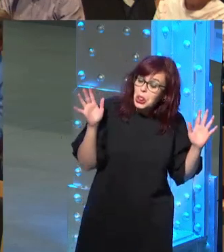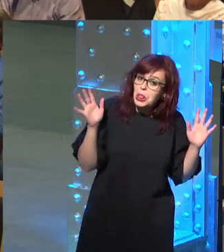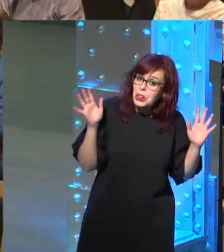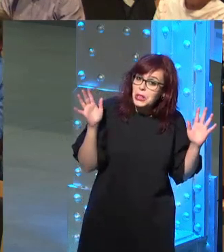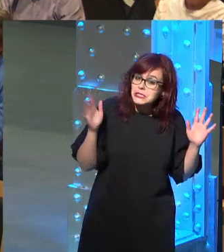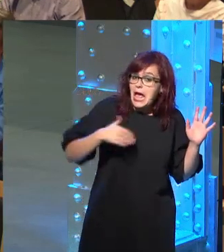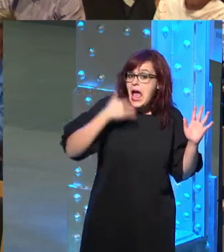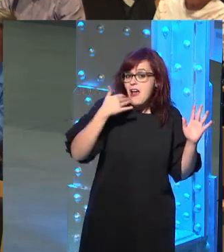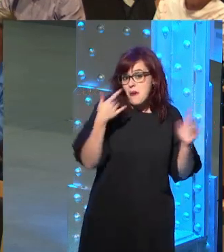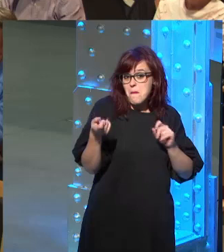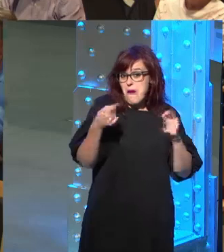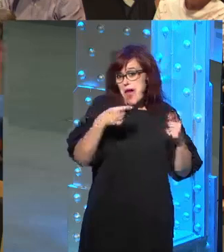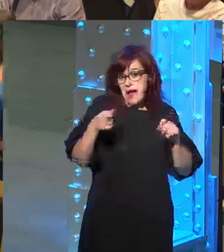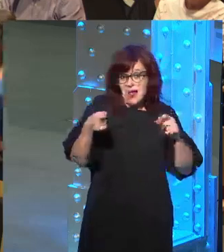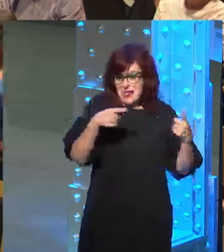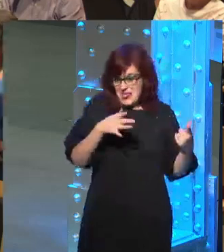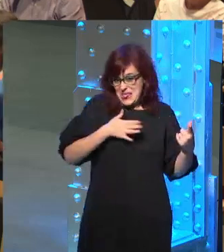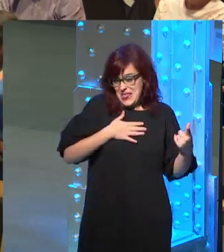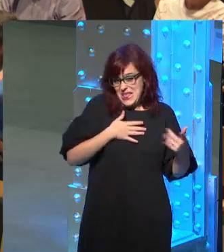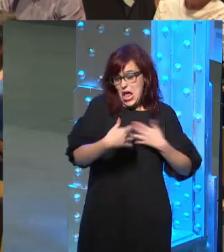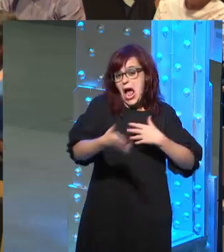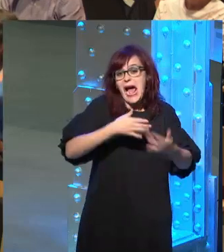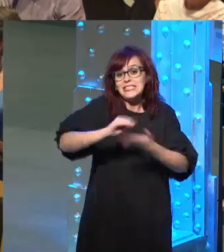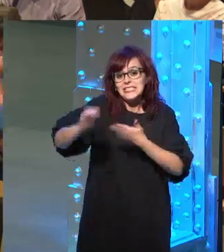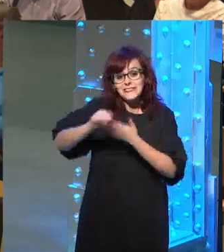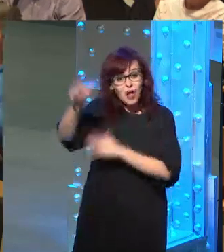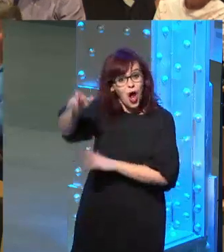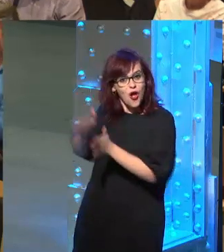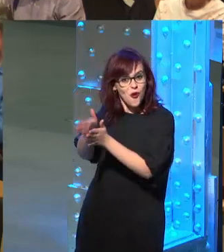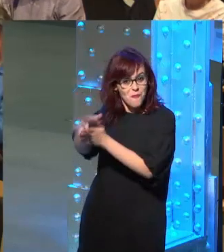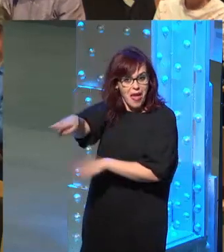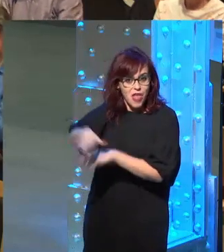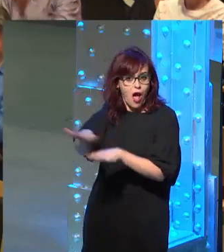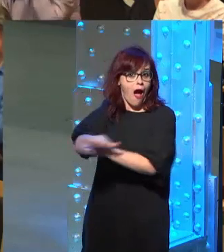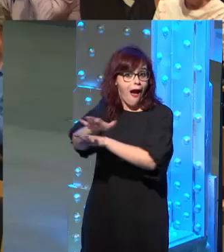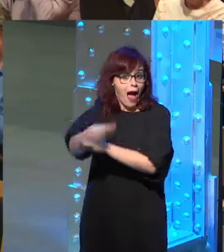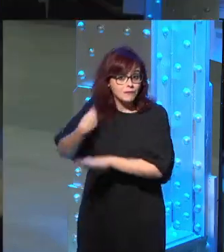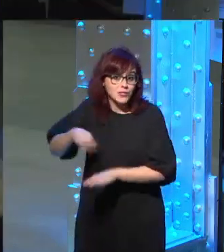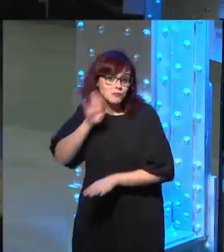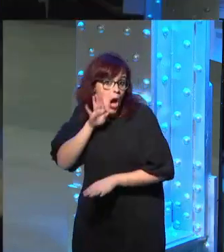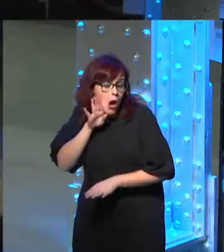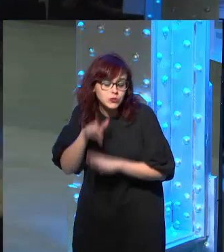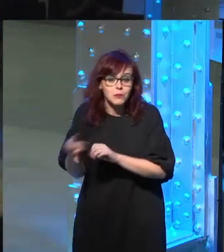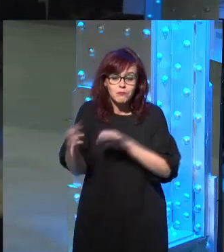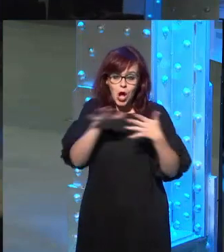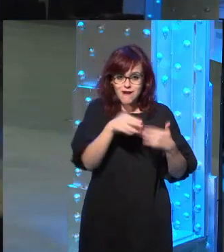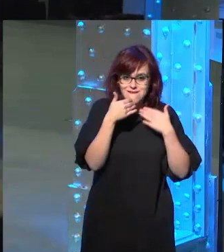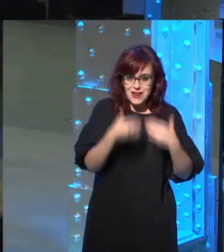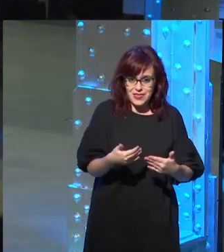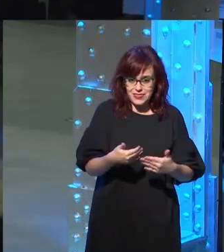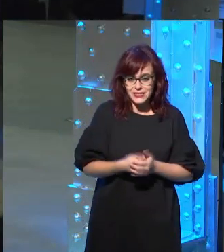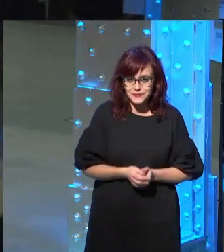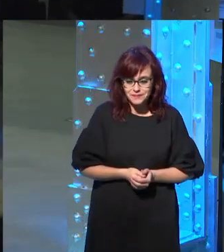sido de la misma escuela que ese escritor que ese colega bueno pues muchísimas gracias